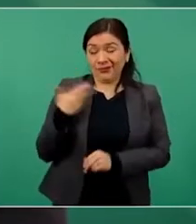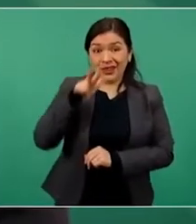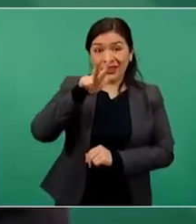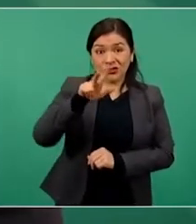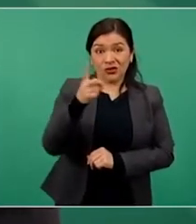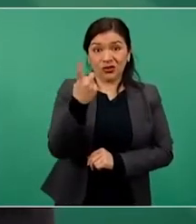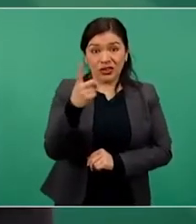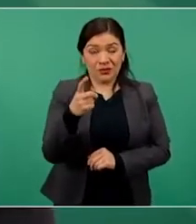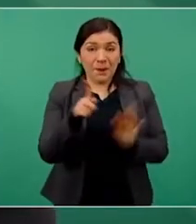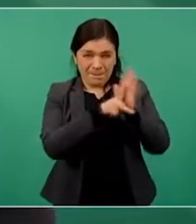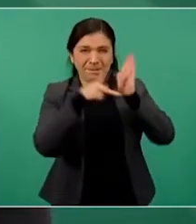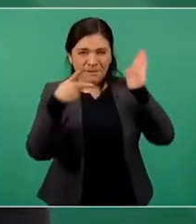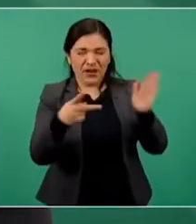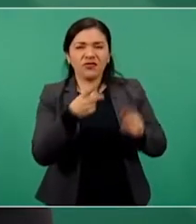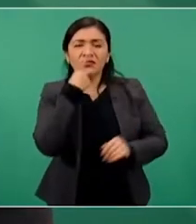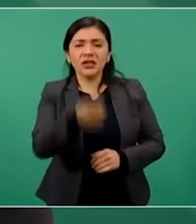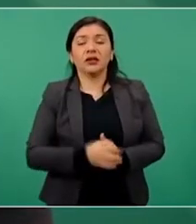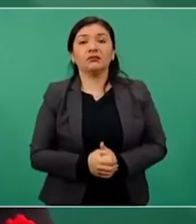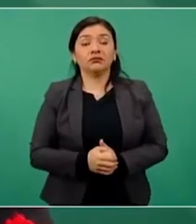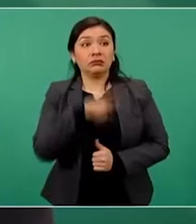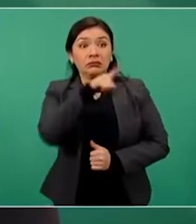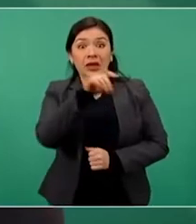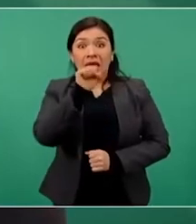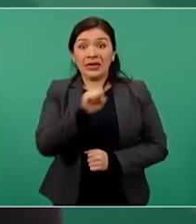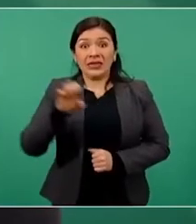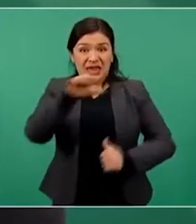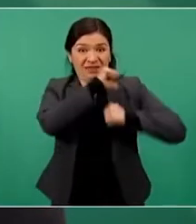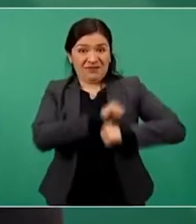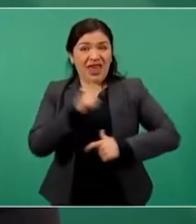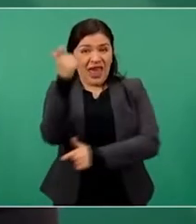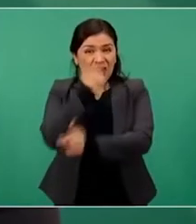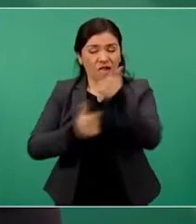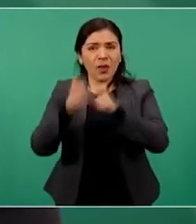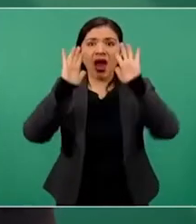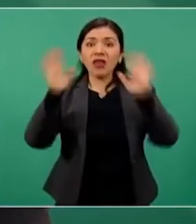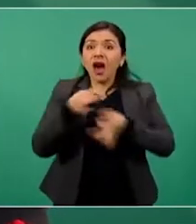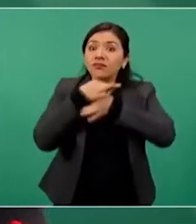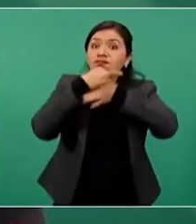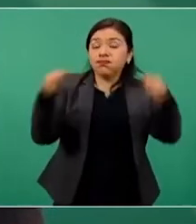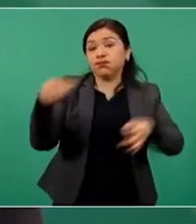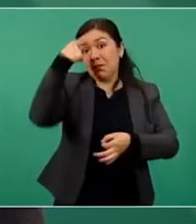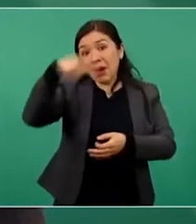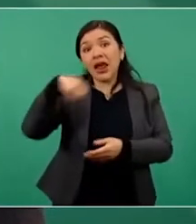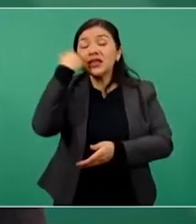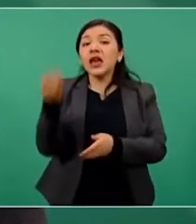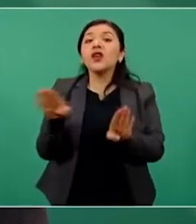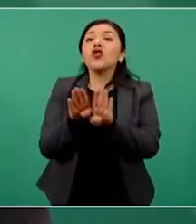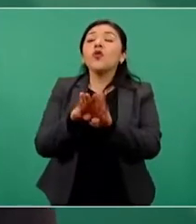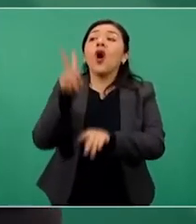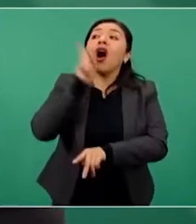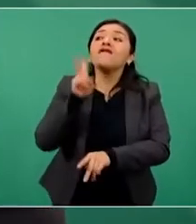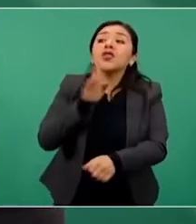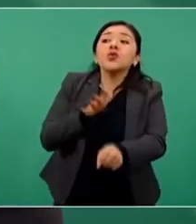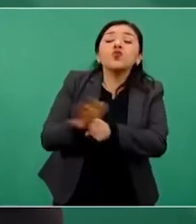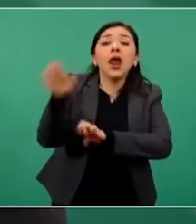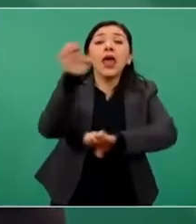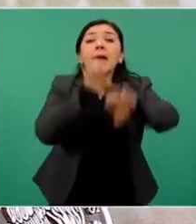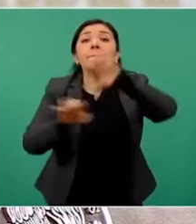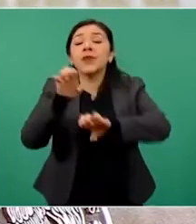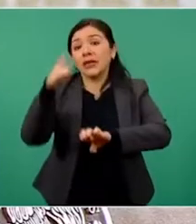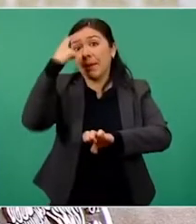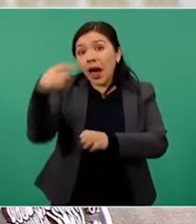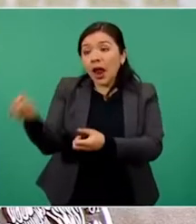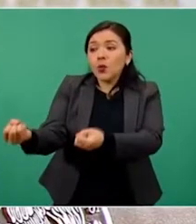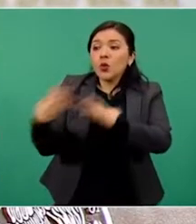publicó que la Secretaría de Economía había lanzado una licitación para contratar a una empresa que le suministra